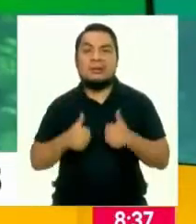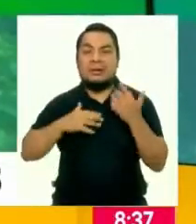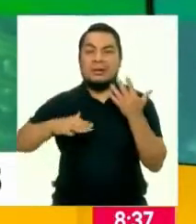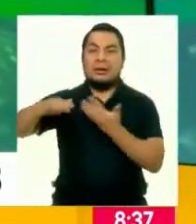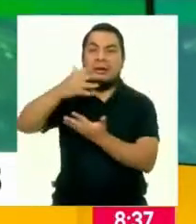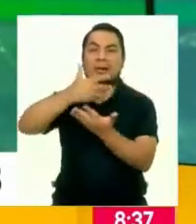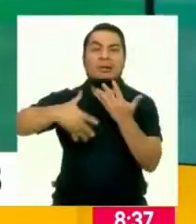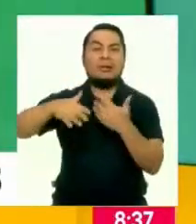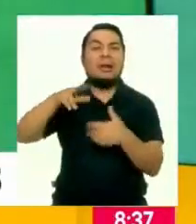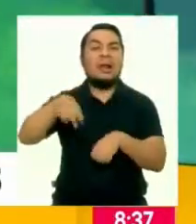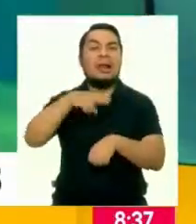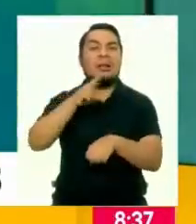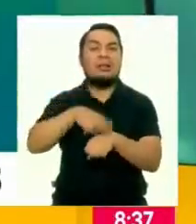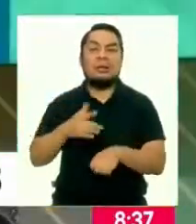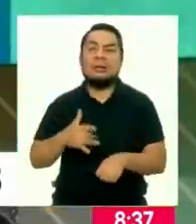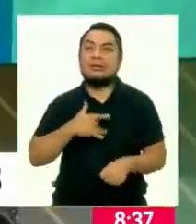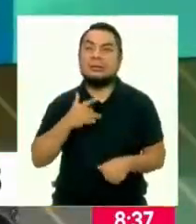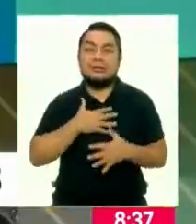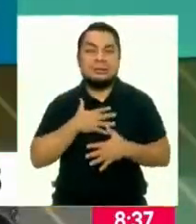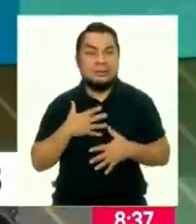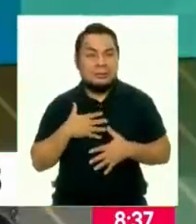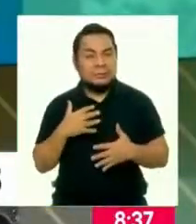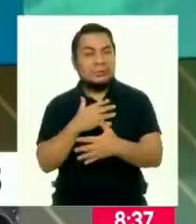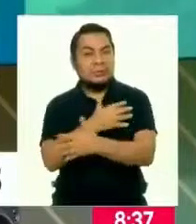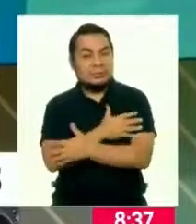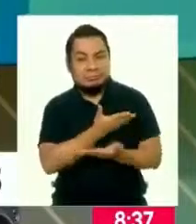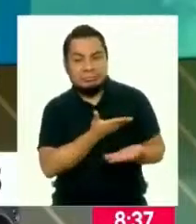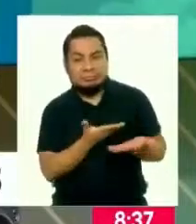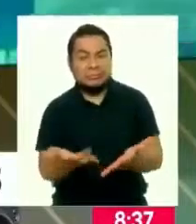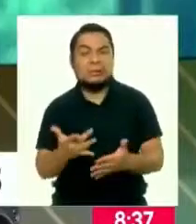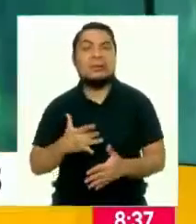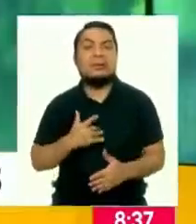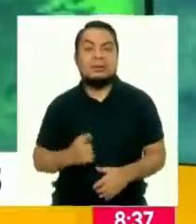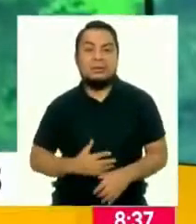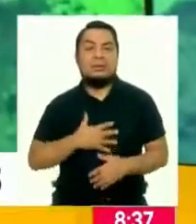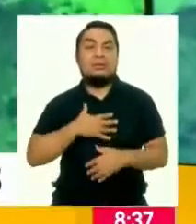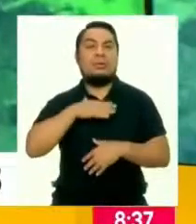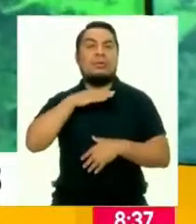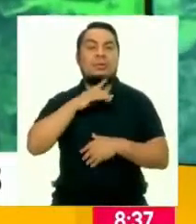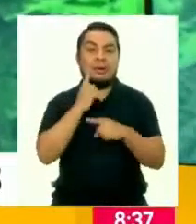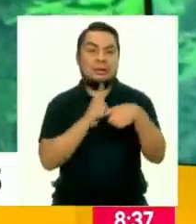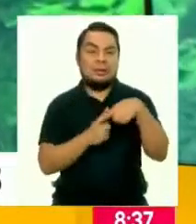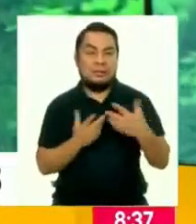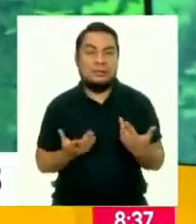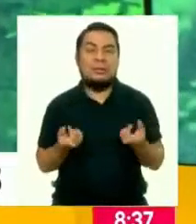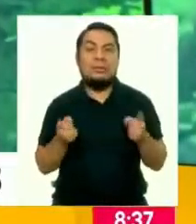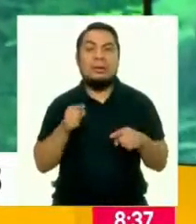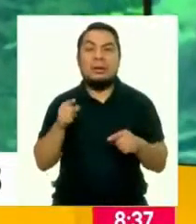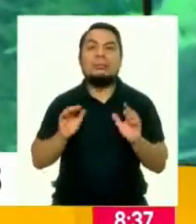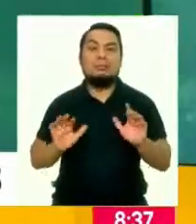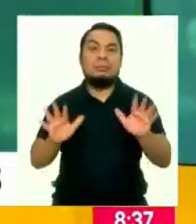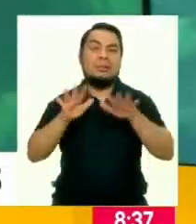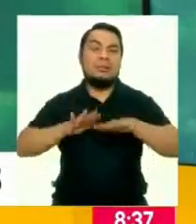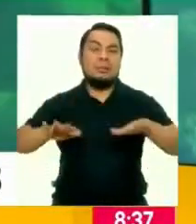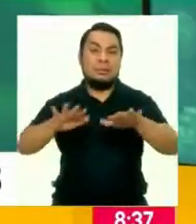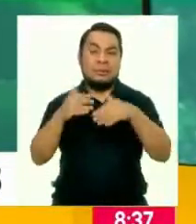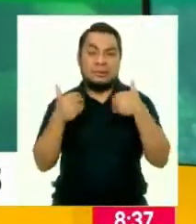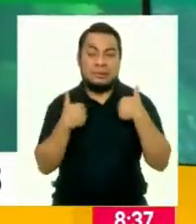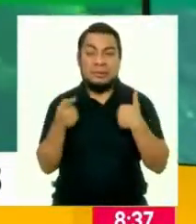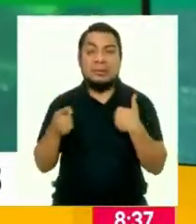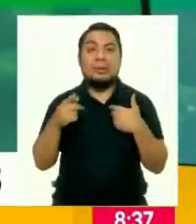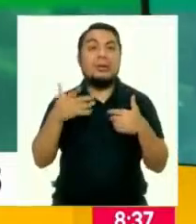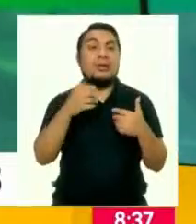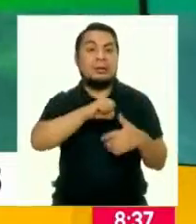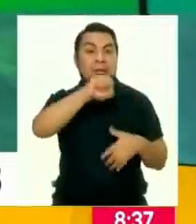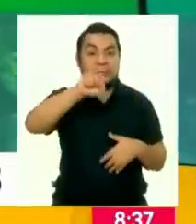nuestra naturaleza es casi sentirla viva, que te abraza, que te acoge, que te llena de energías cuando uno está en estas maravillosas regiones que tenemos, tanto en